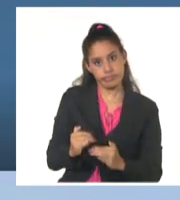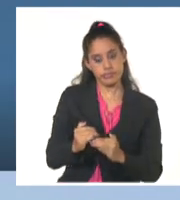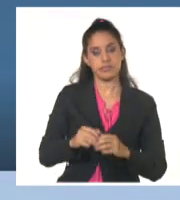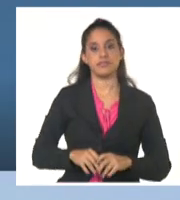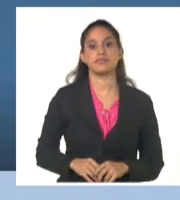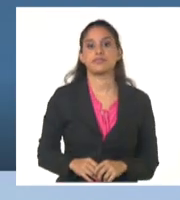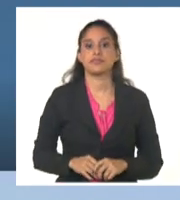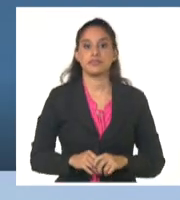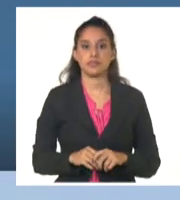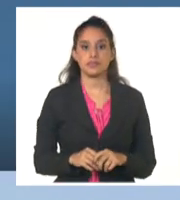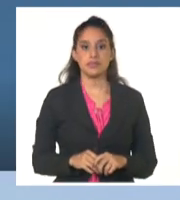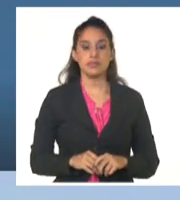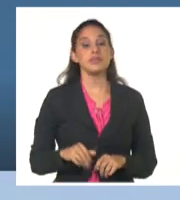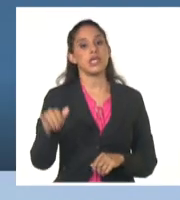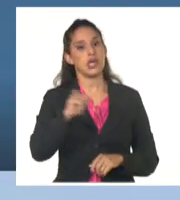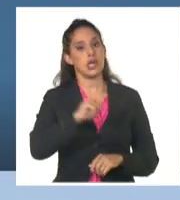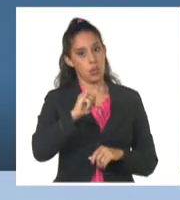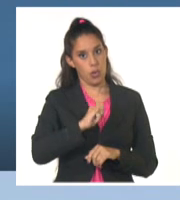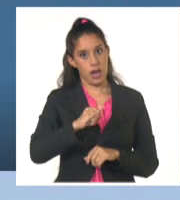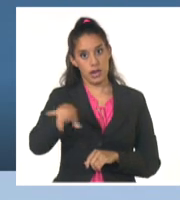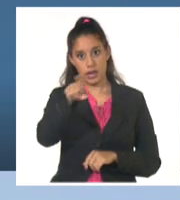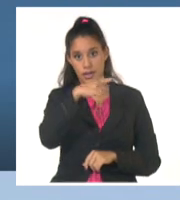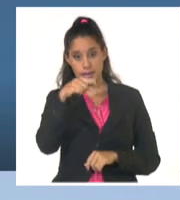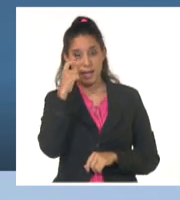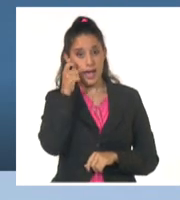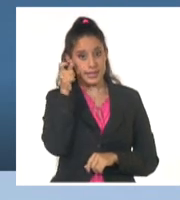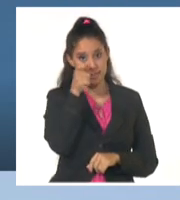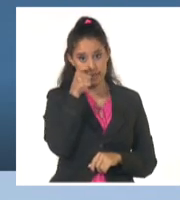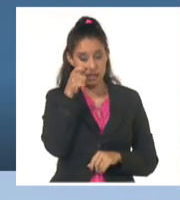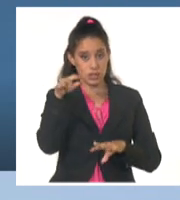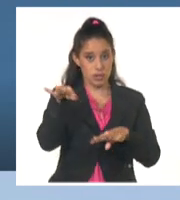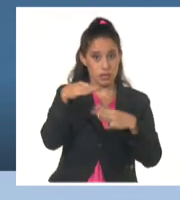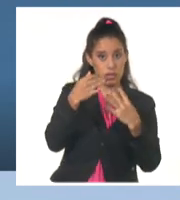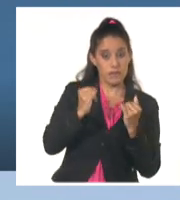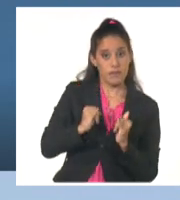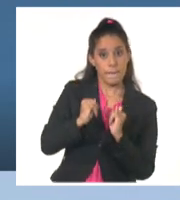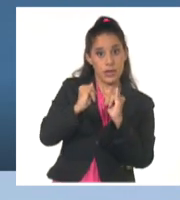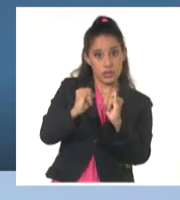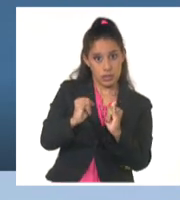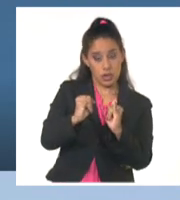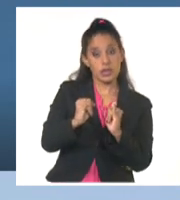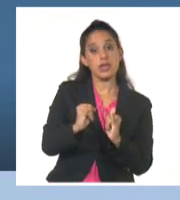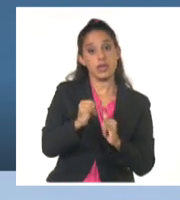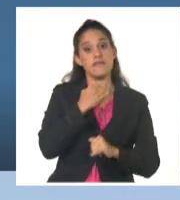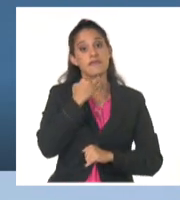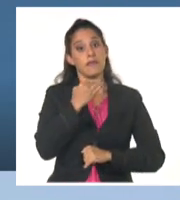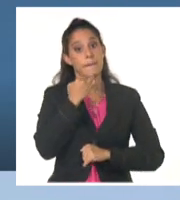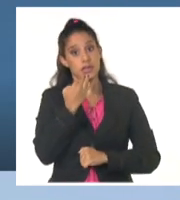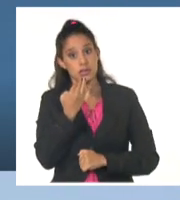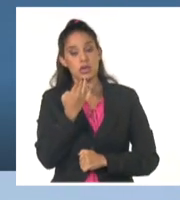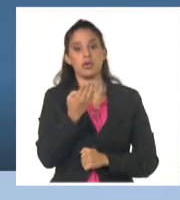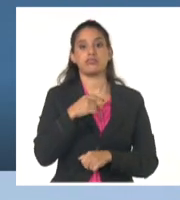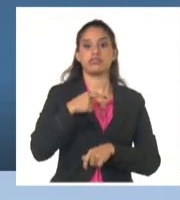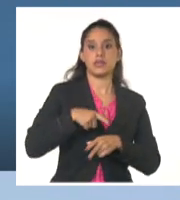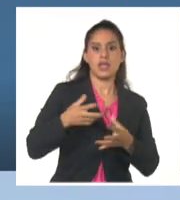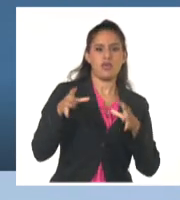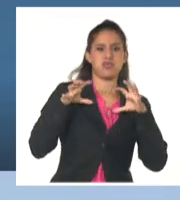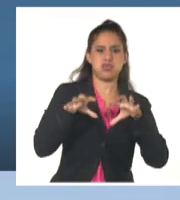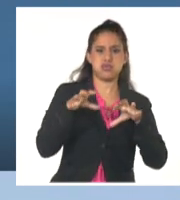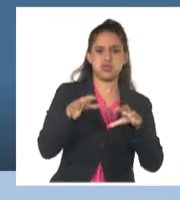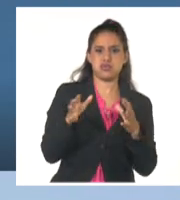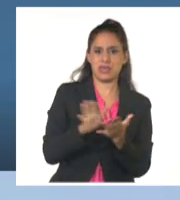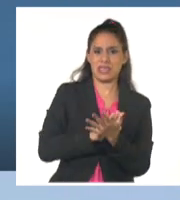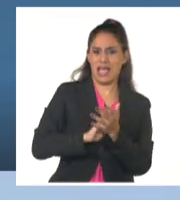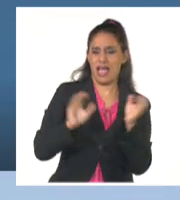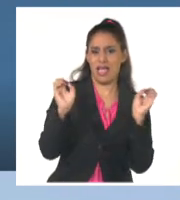Exhorta también a mantenerse atentos a las orientaciones de los agentes de la autoridad con el fin de evitar aglomeraciones innecesarias de